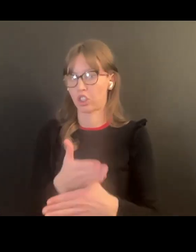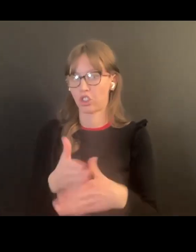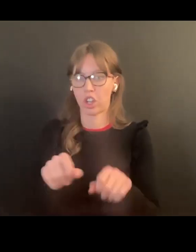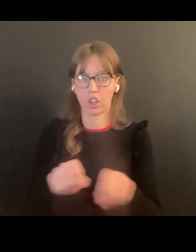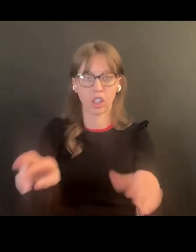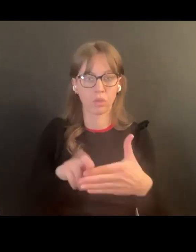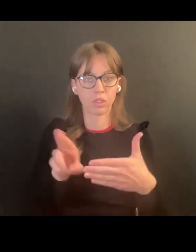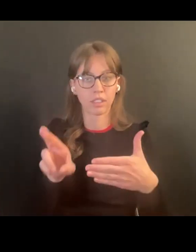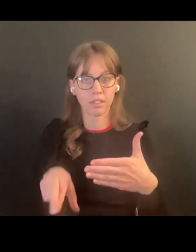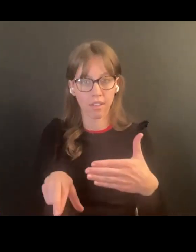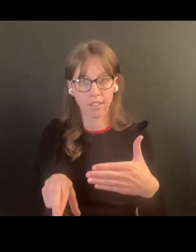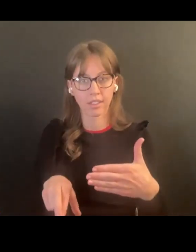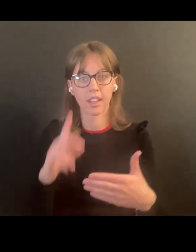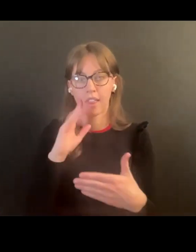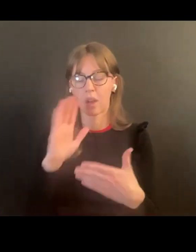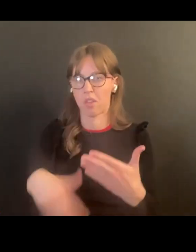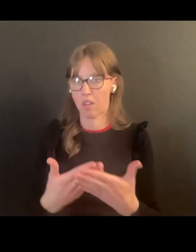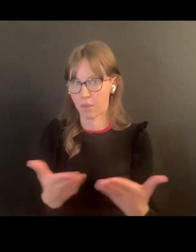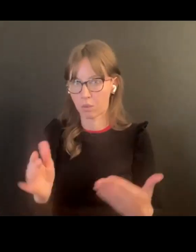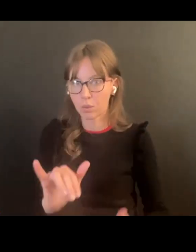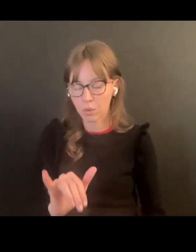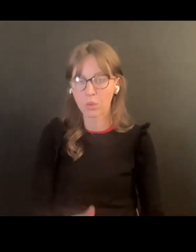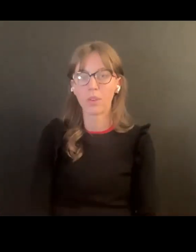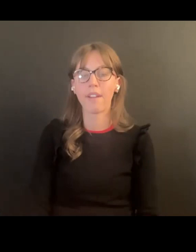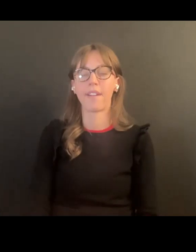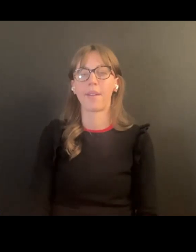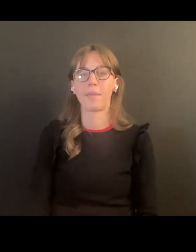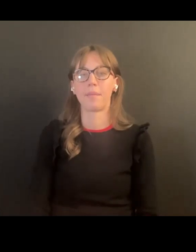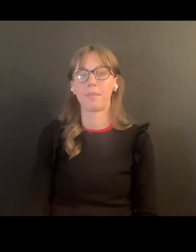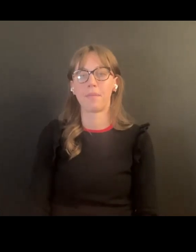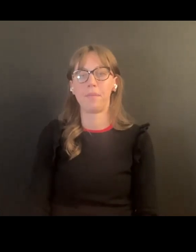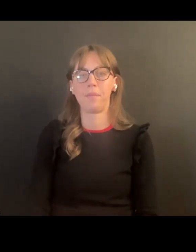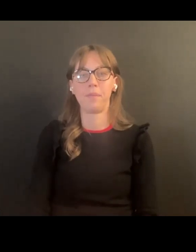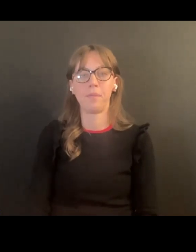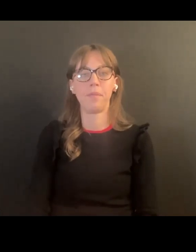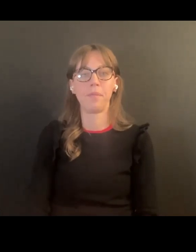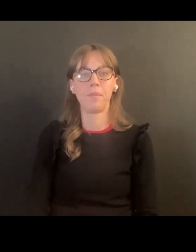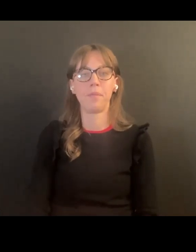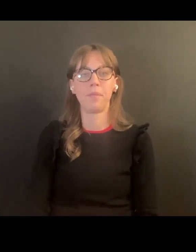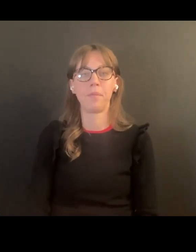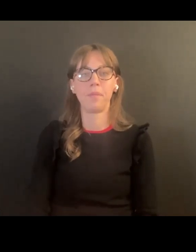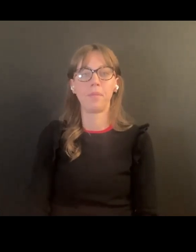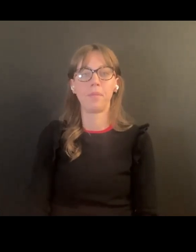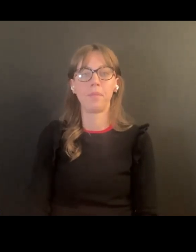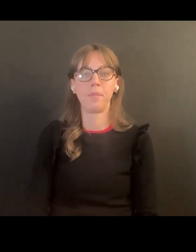entonces vamos aquí compartir los resultados con todos ustedes